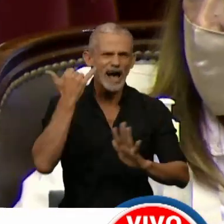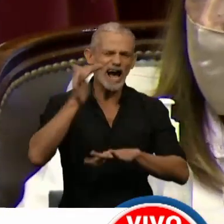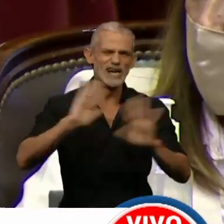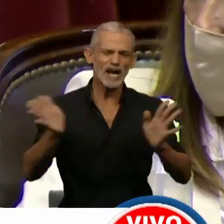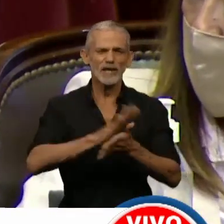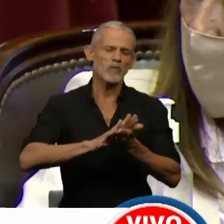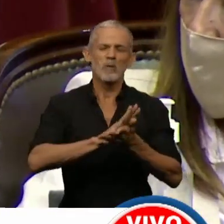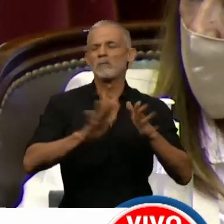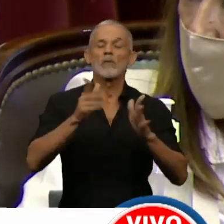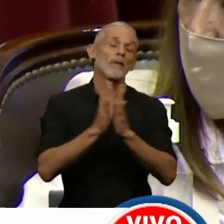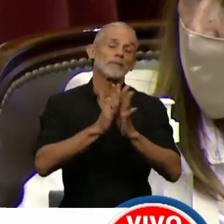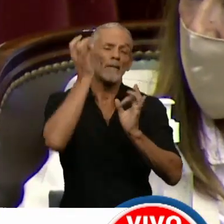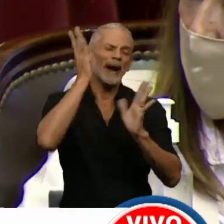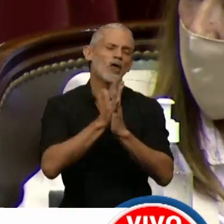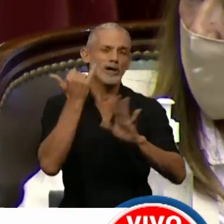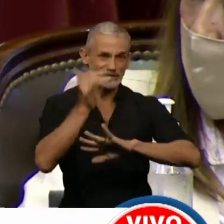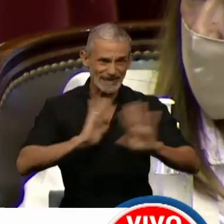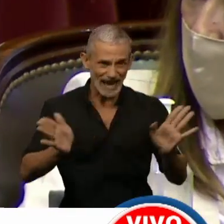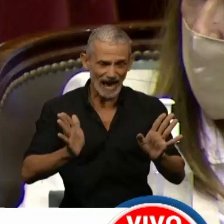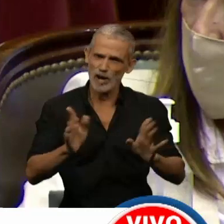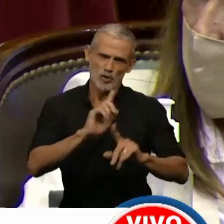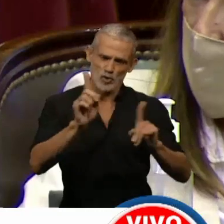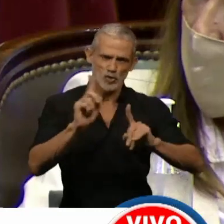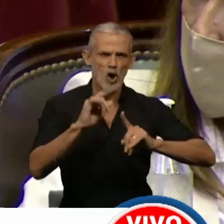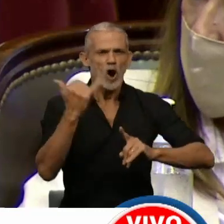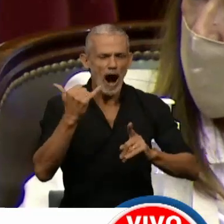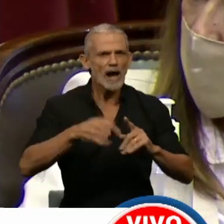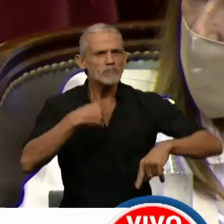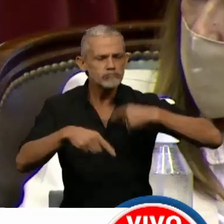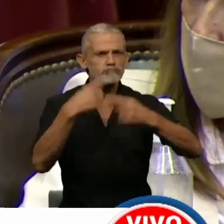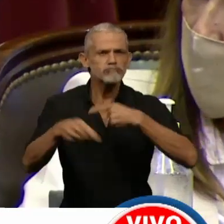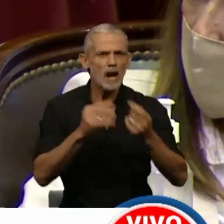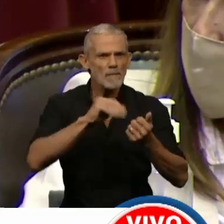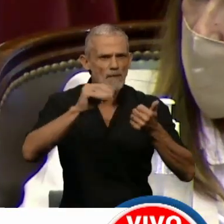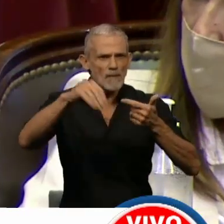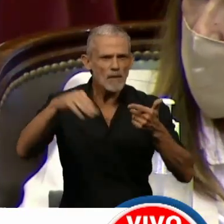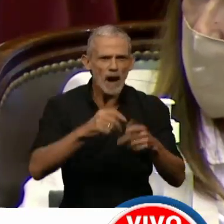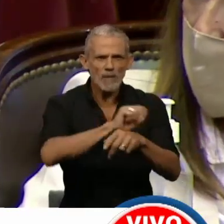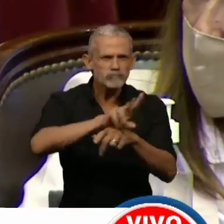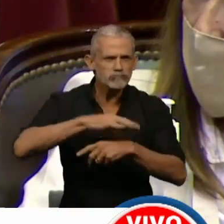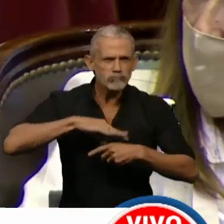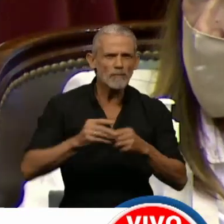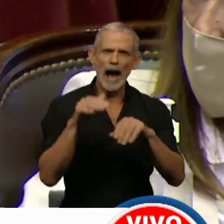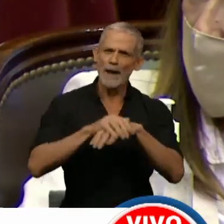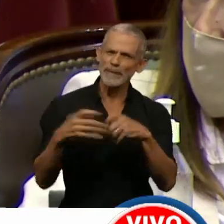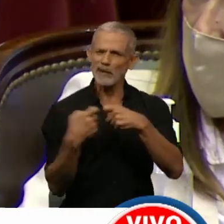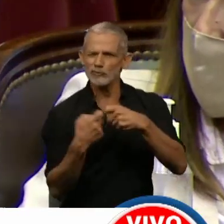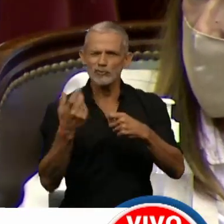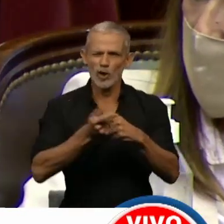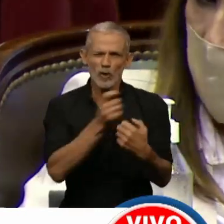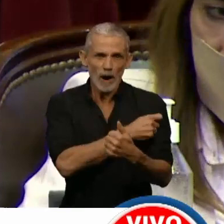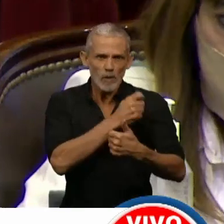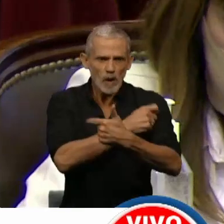con un tibio pedido de disculpas, mientras vemos que se continúan acumulando casos de amigos del poder,